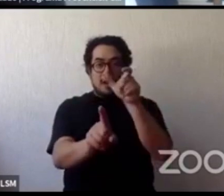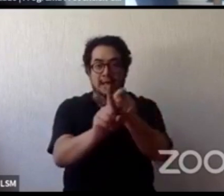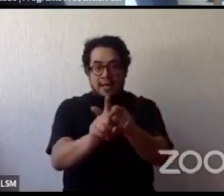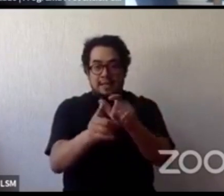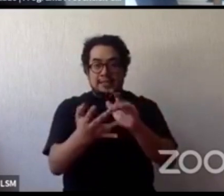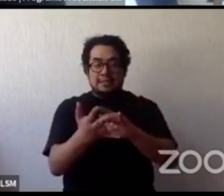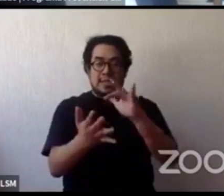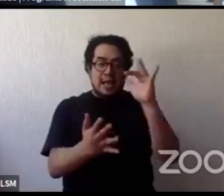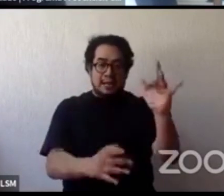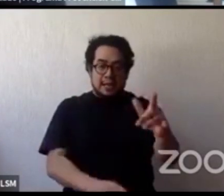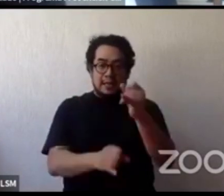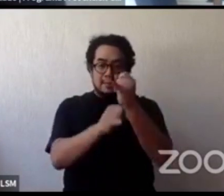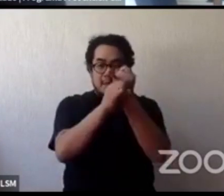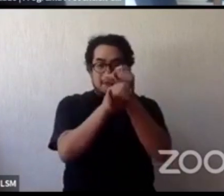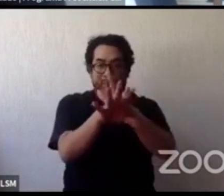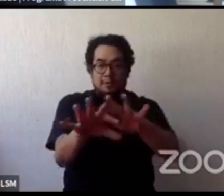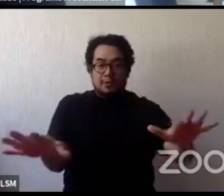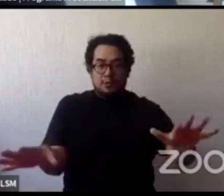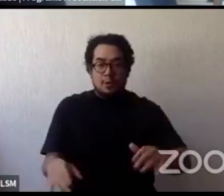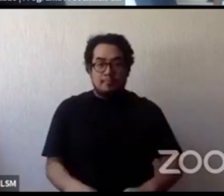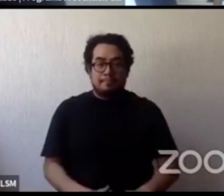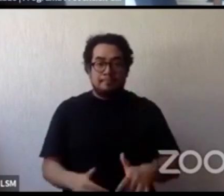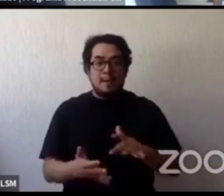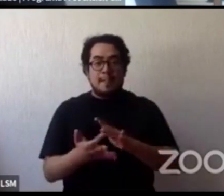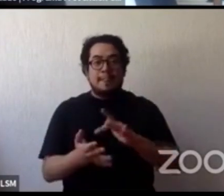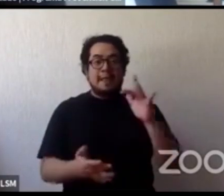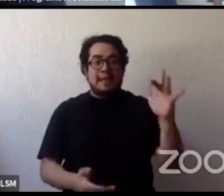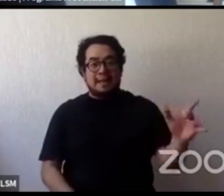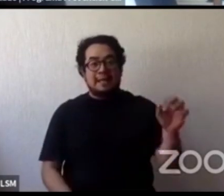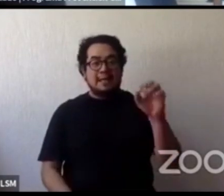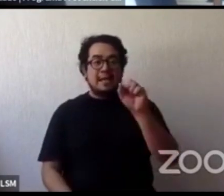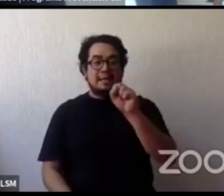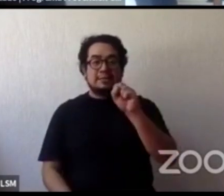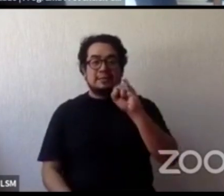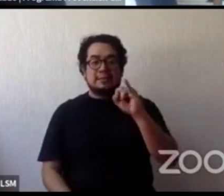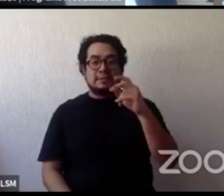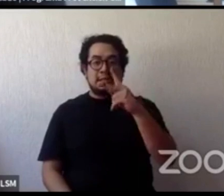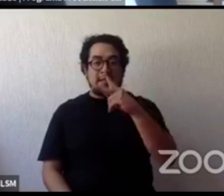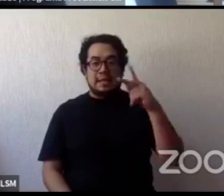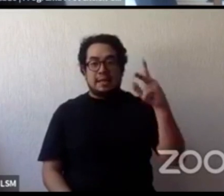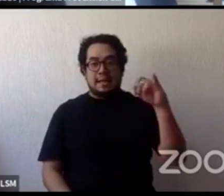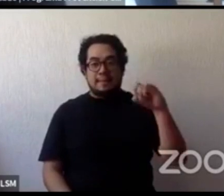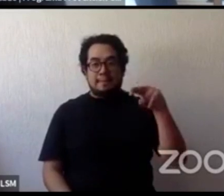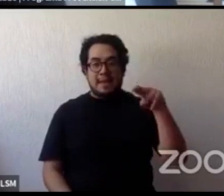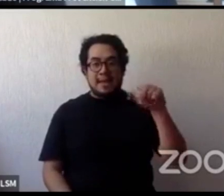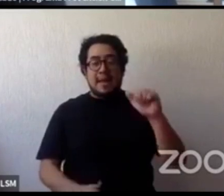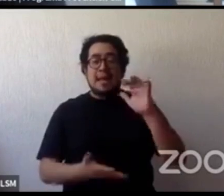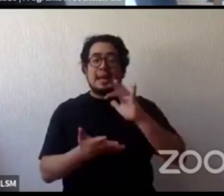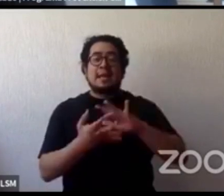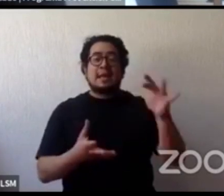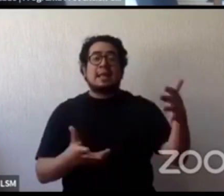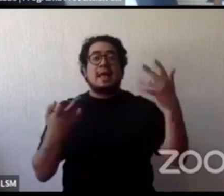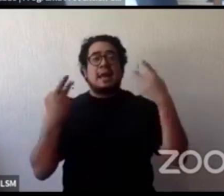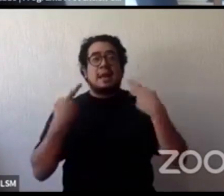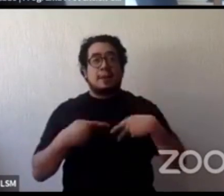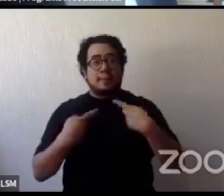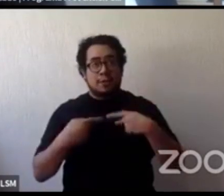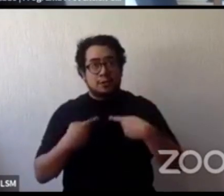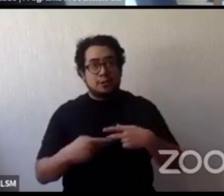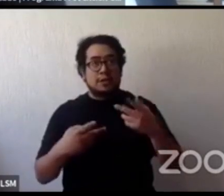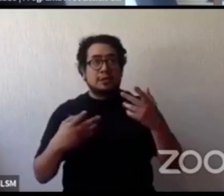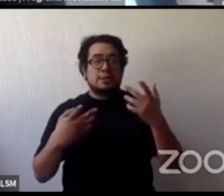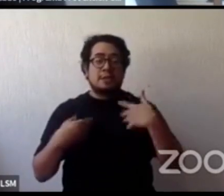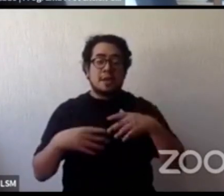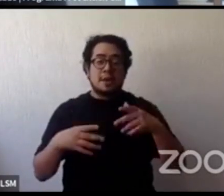información muchas gracias Javier a ti gracias a Cipina por abrir estos espacios y a todas las personas que nos han escuchado